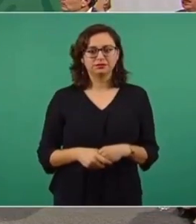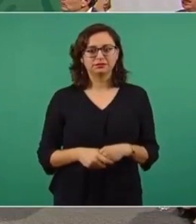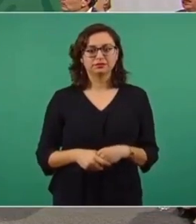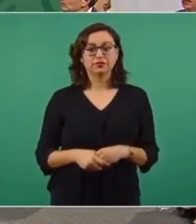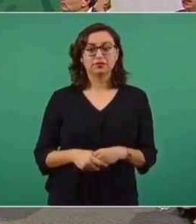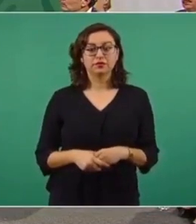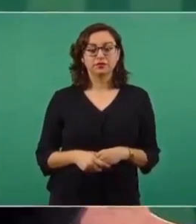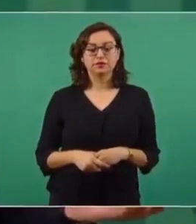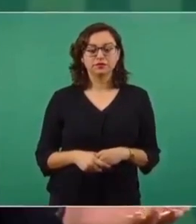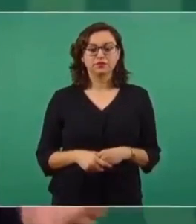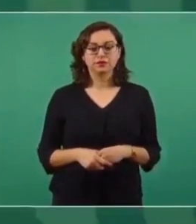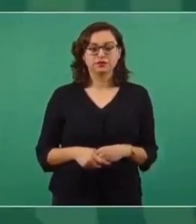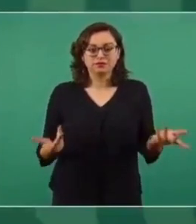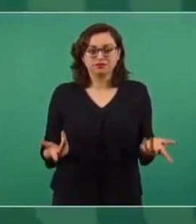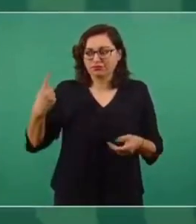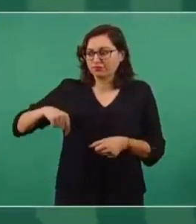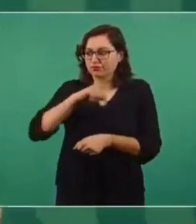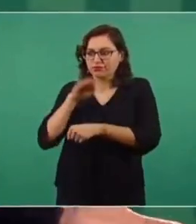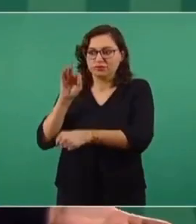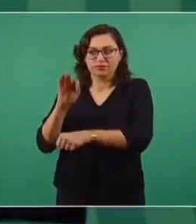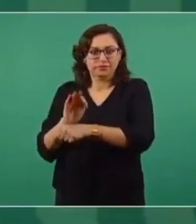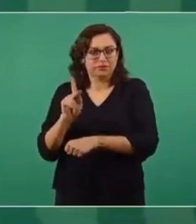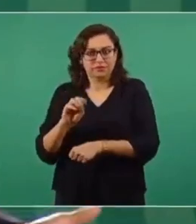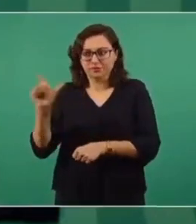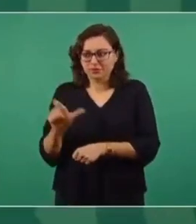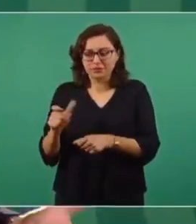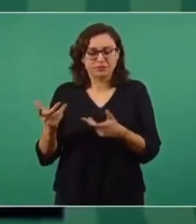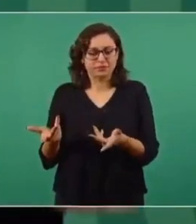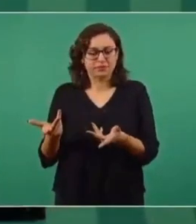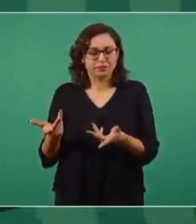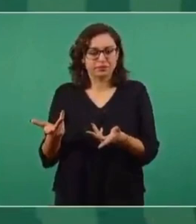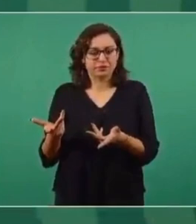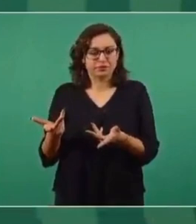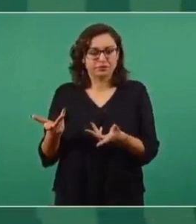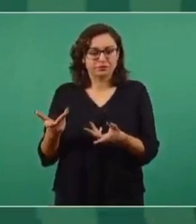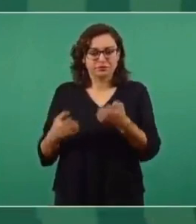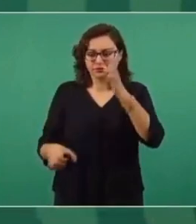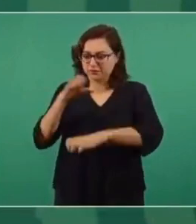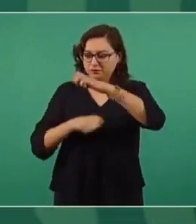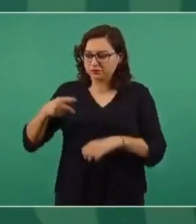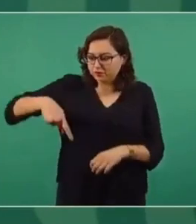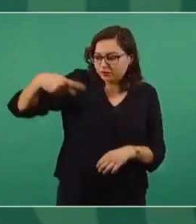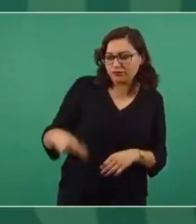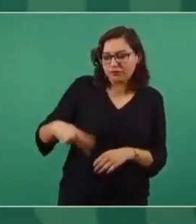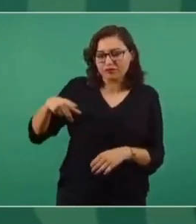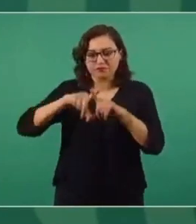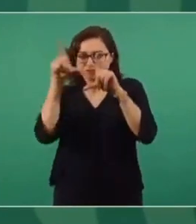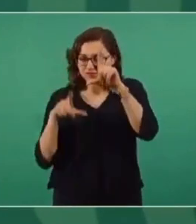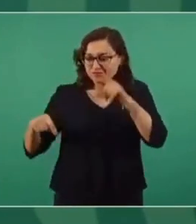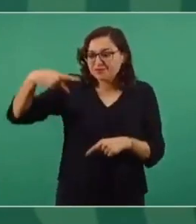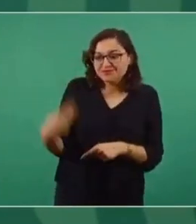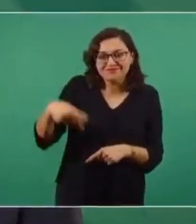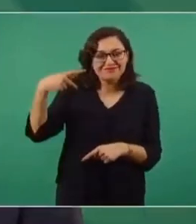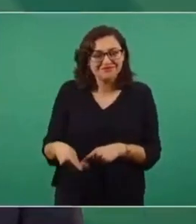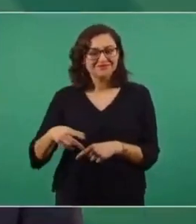Si nosotros somos el aval, si las empresas públicas son del gobierno de la República,